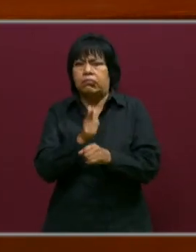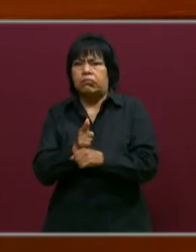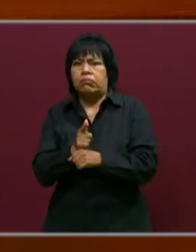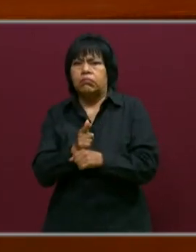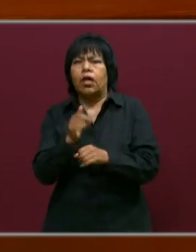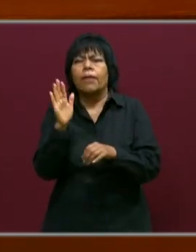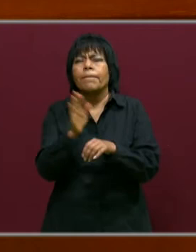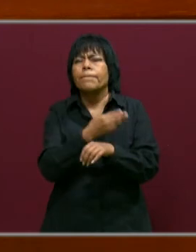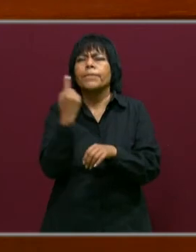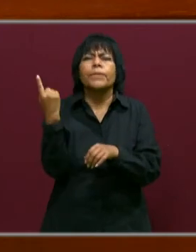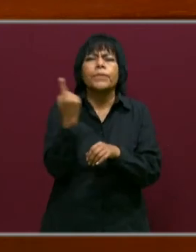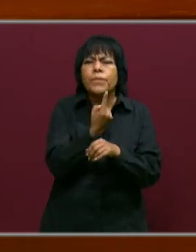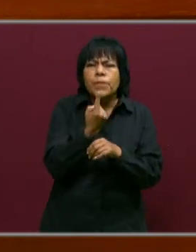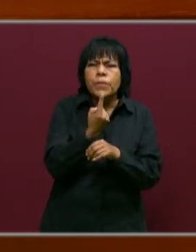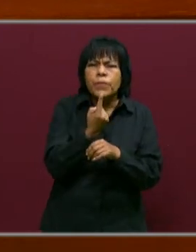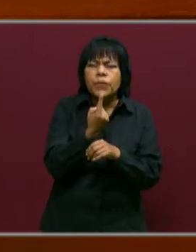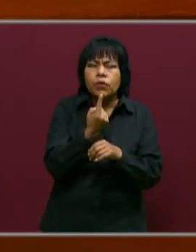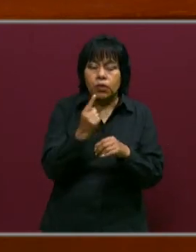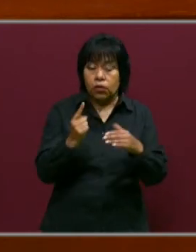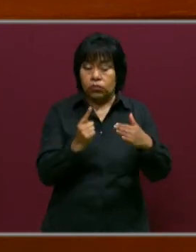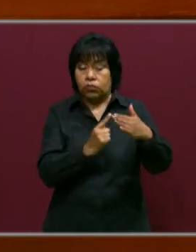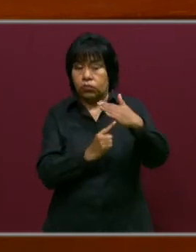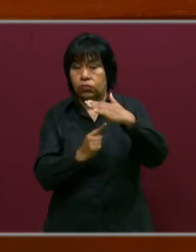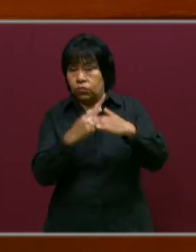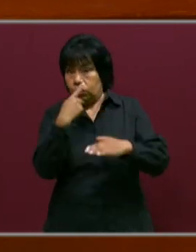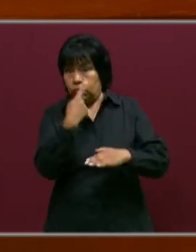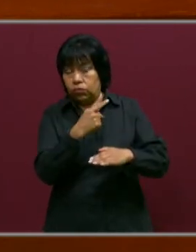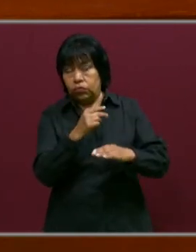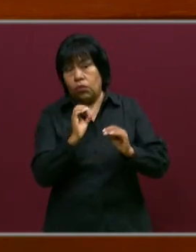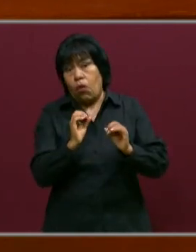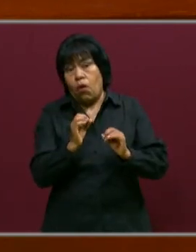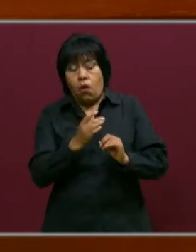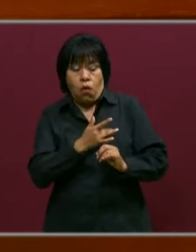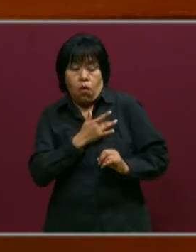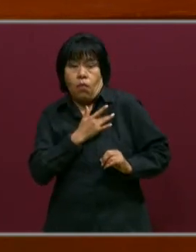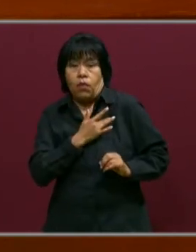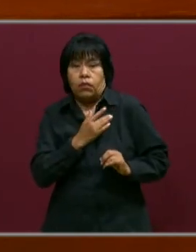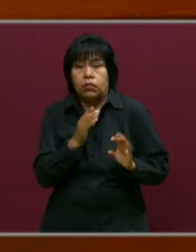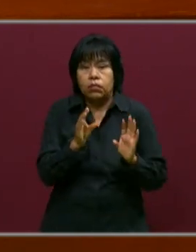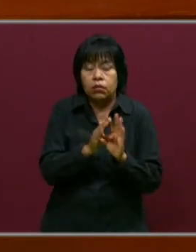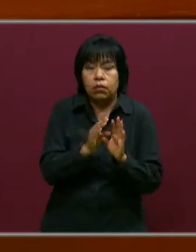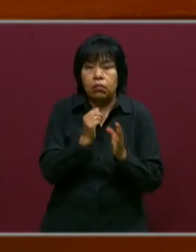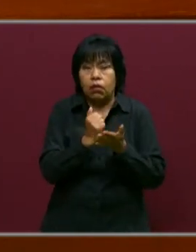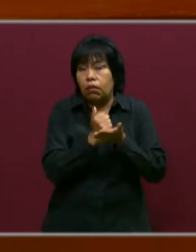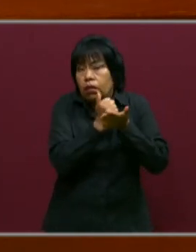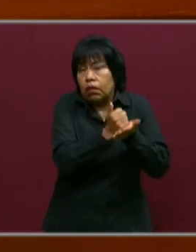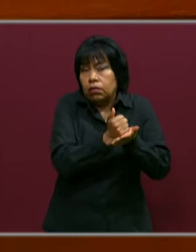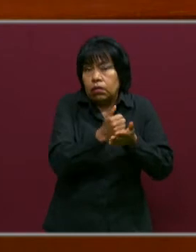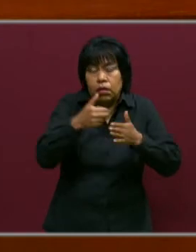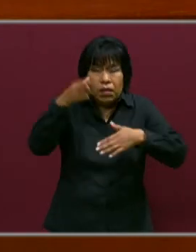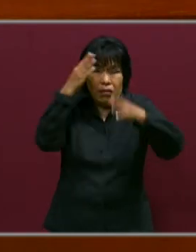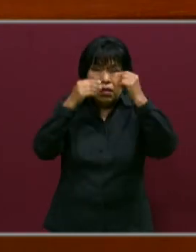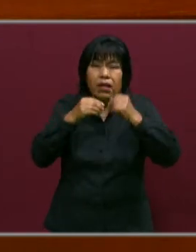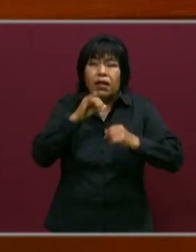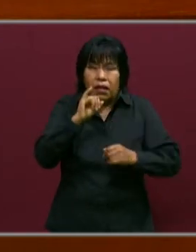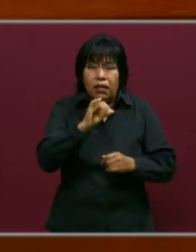esas causas internas o externas que pudieron estar afectando o ayudando a que el aprendizaje se diera.